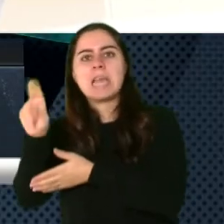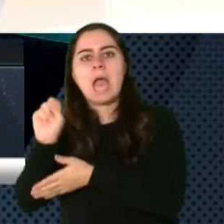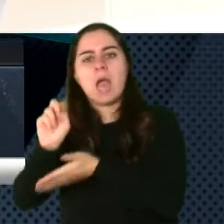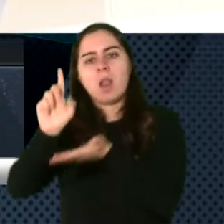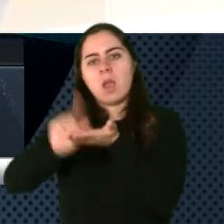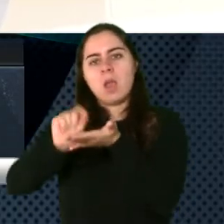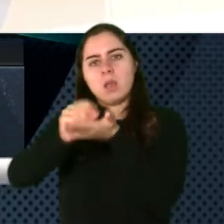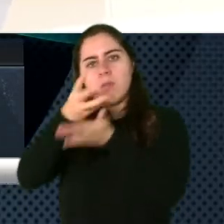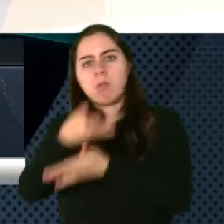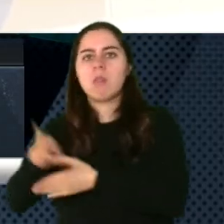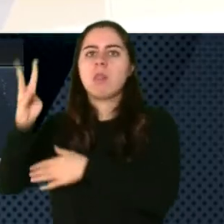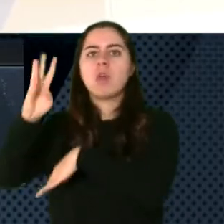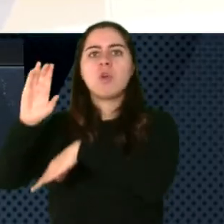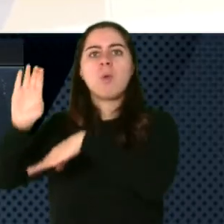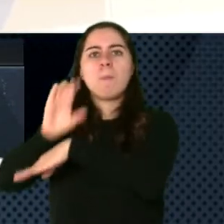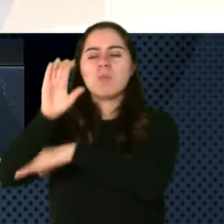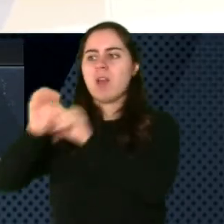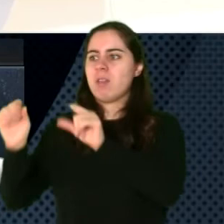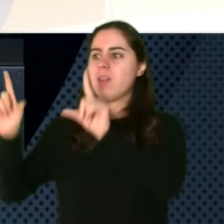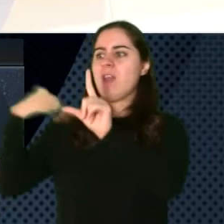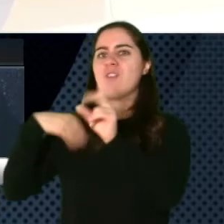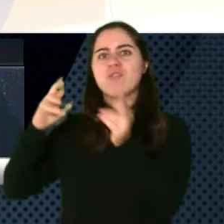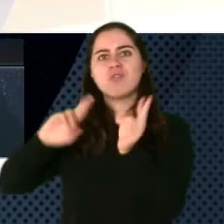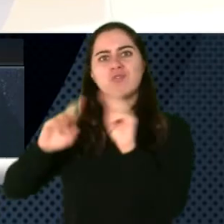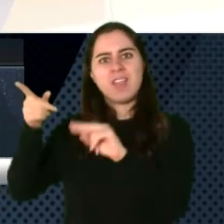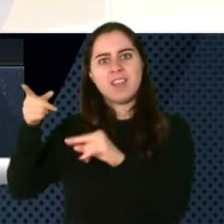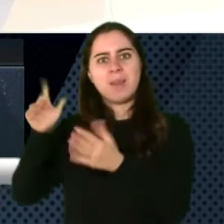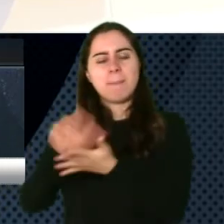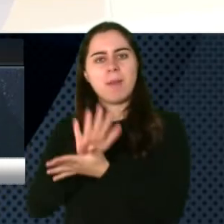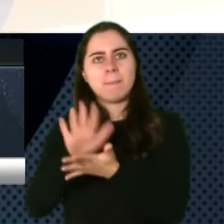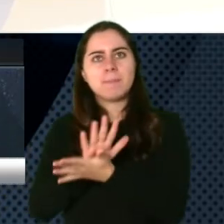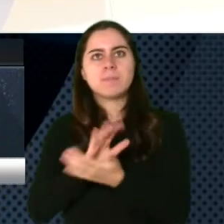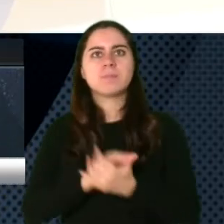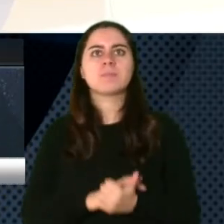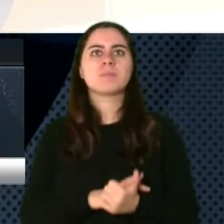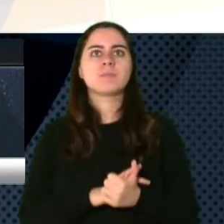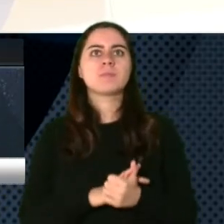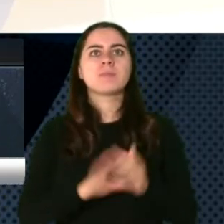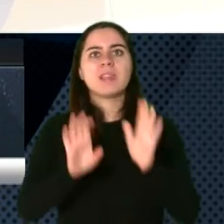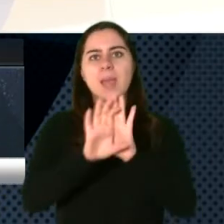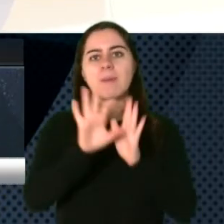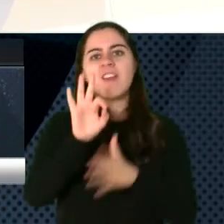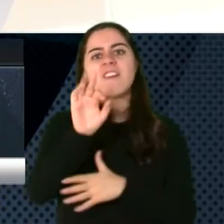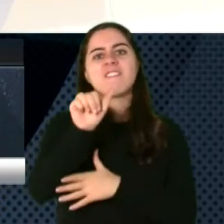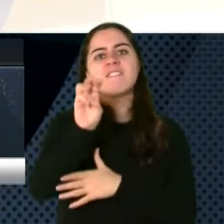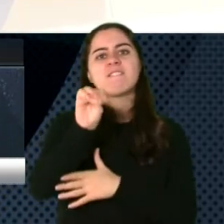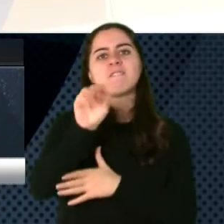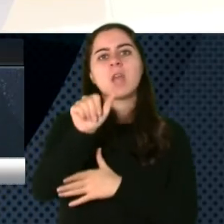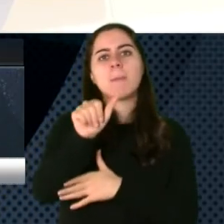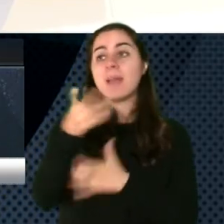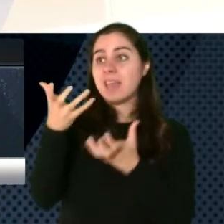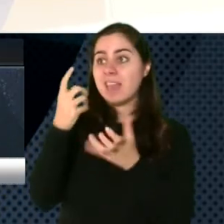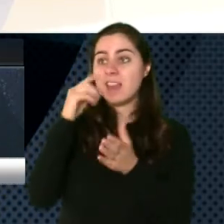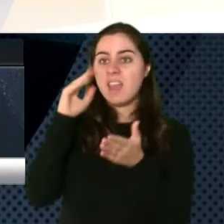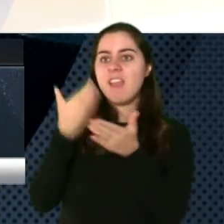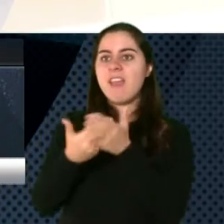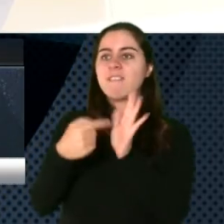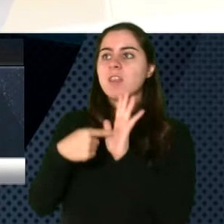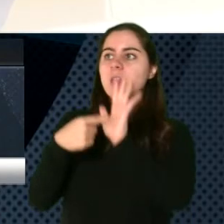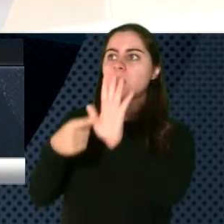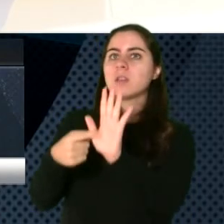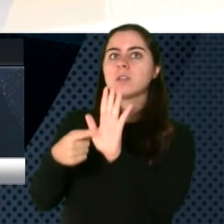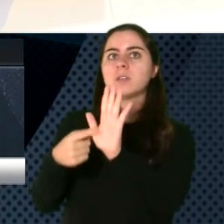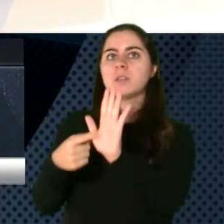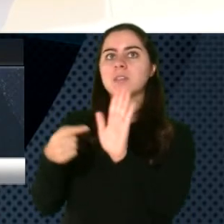Es correcto, es correcto. Un dato interesante es que, por ejemplo, para demostrar a FEMA que estás ocupando la propiedad, tienes que tener evidencia